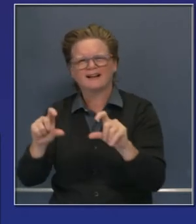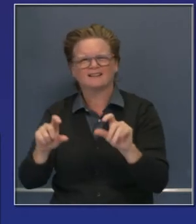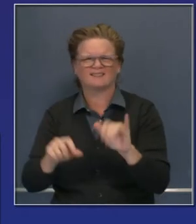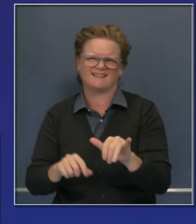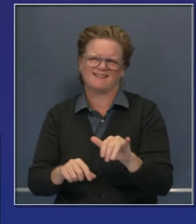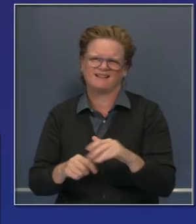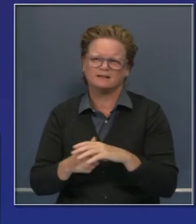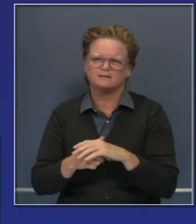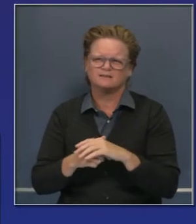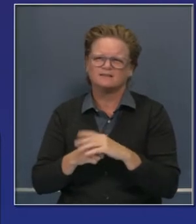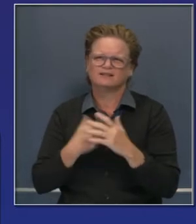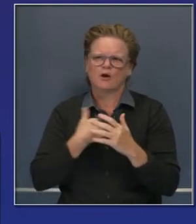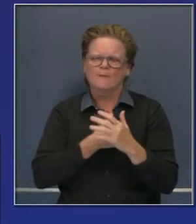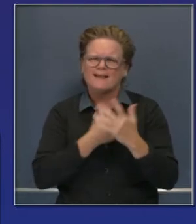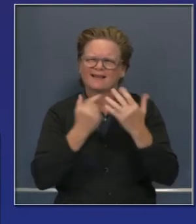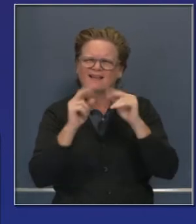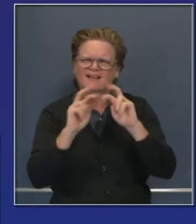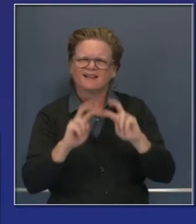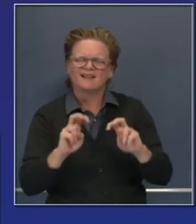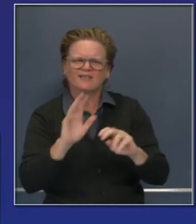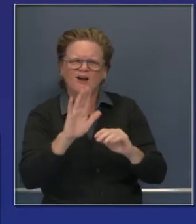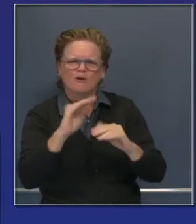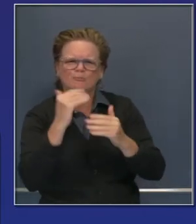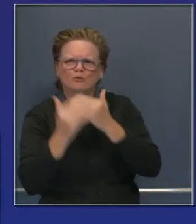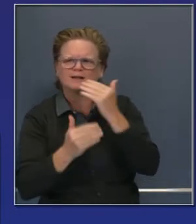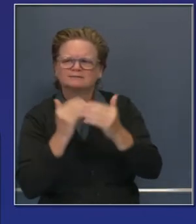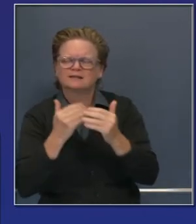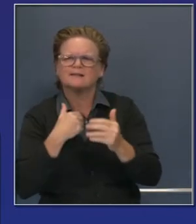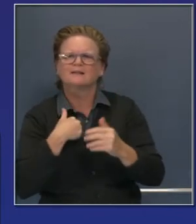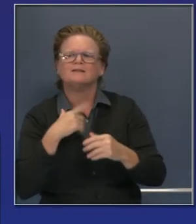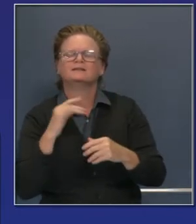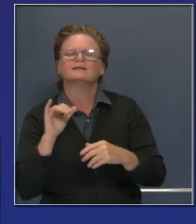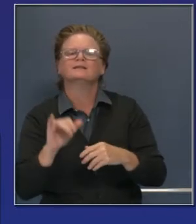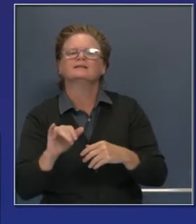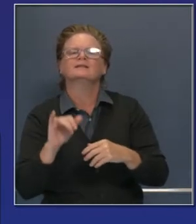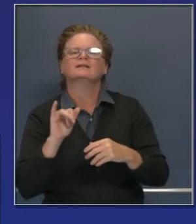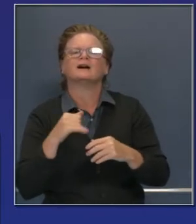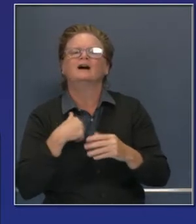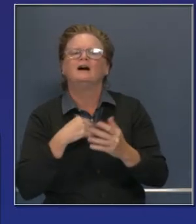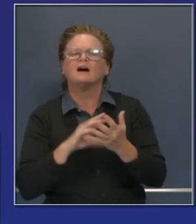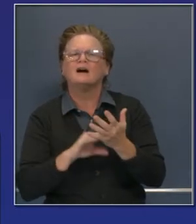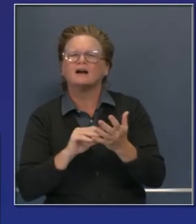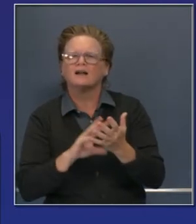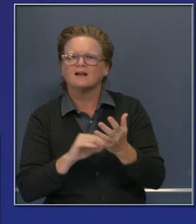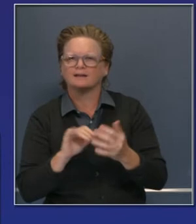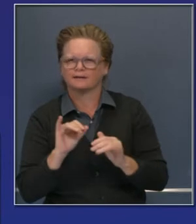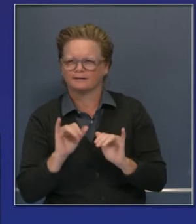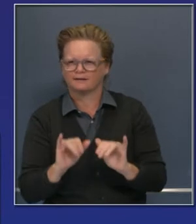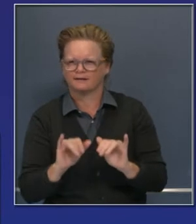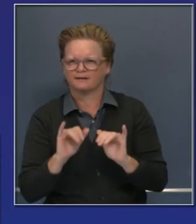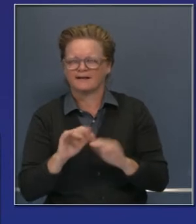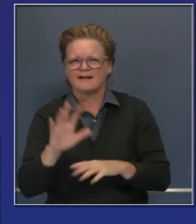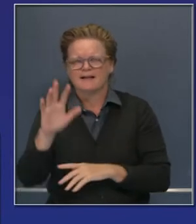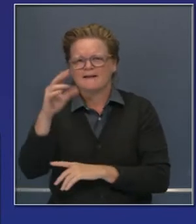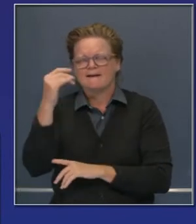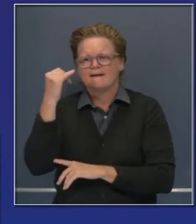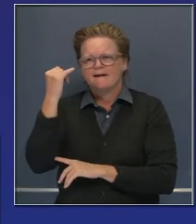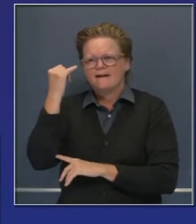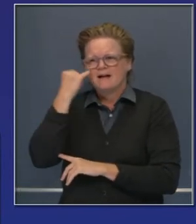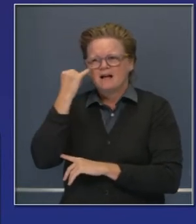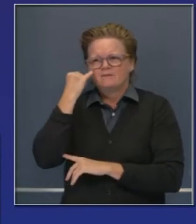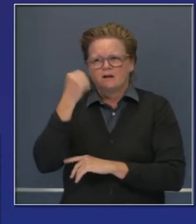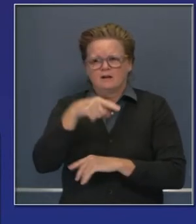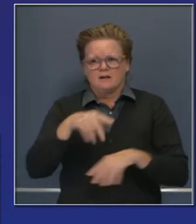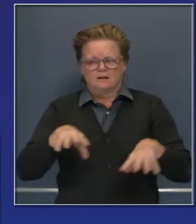analizan los procesos, el rediseño de la experiencia. Entonces, si esta